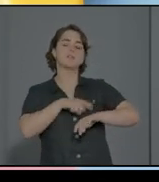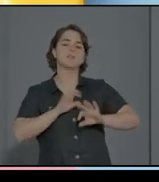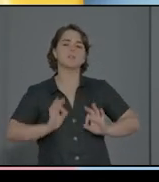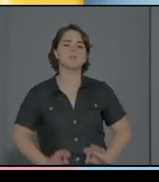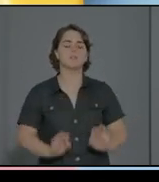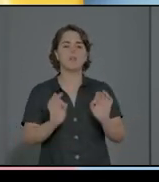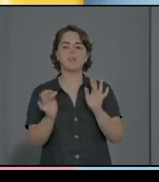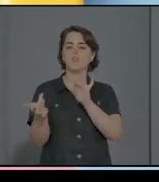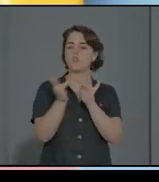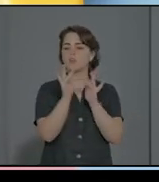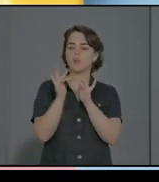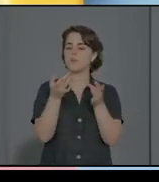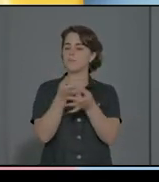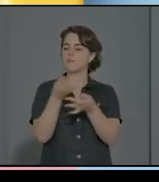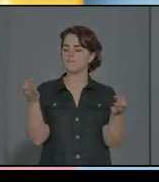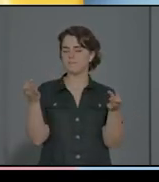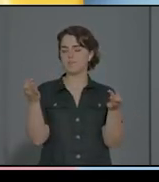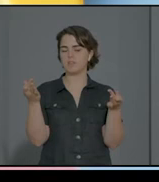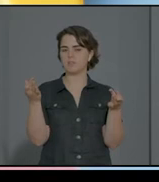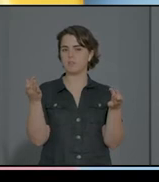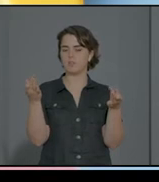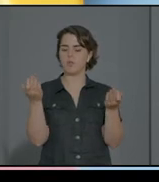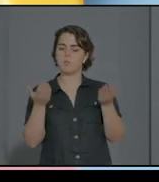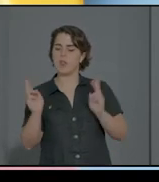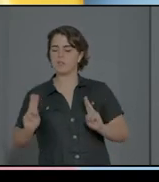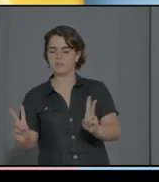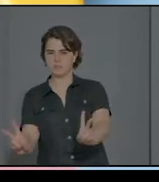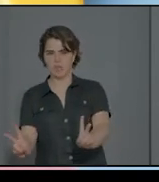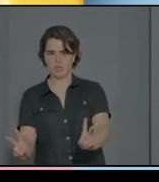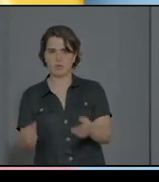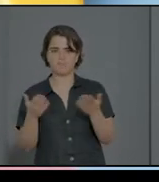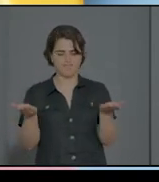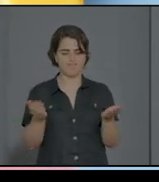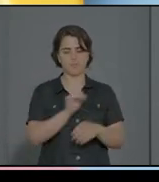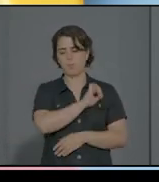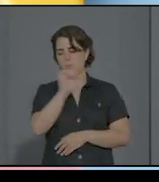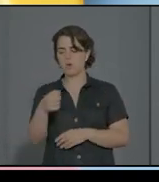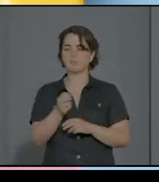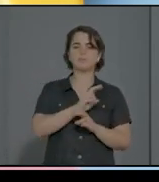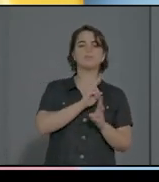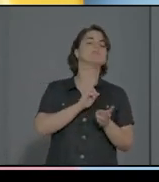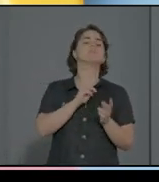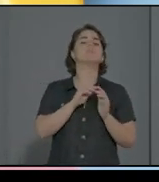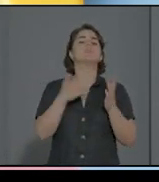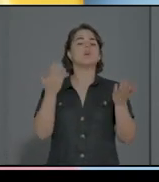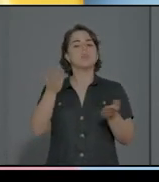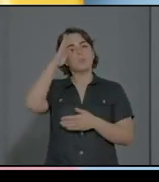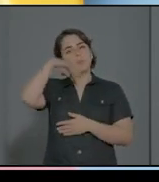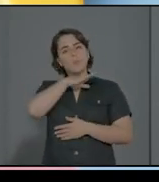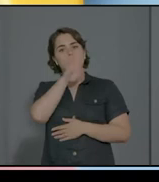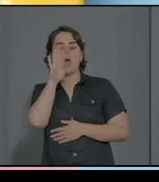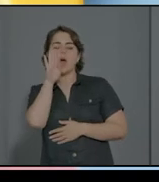estimulación, estímulo. Por lo tanto, el padre, el progenitor tiene que saber cómo actuar con el padre. Bueno,